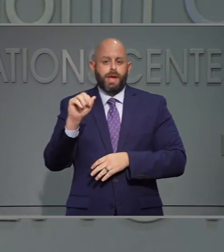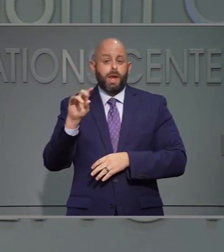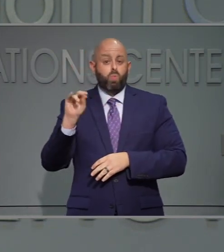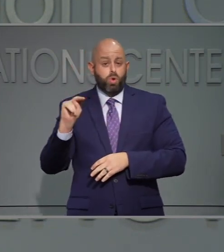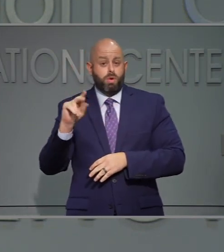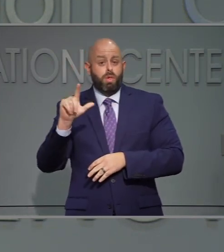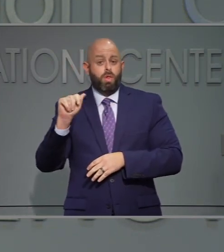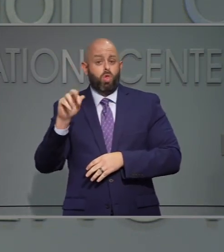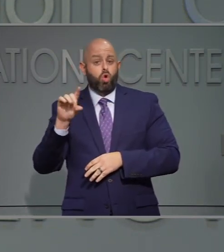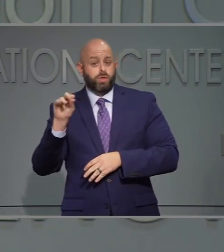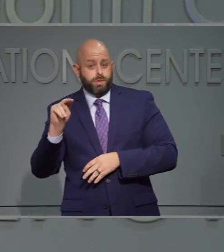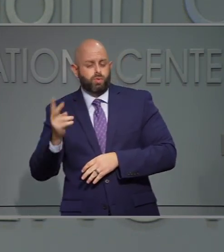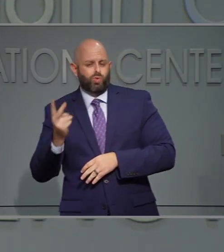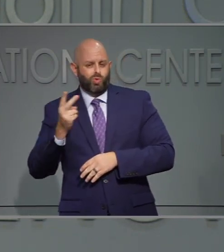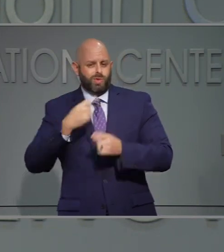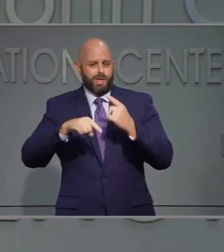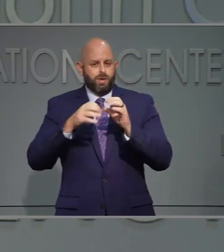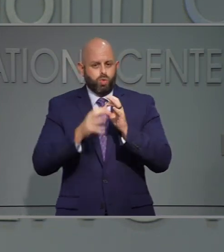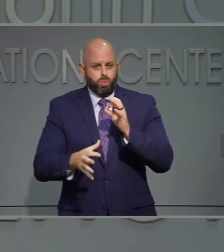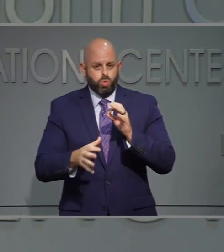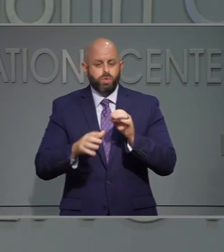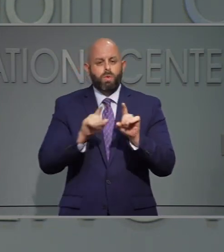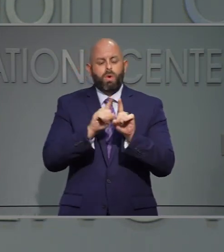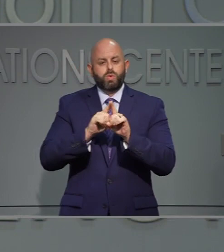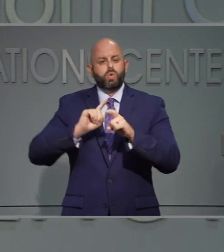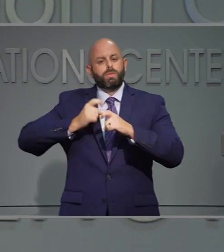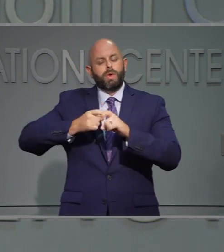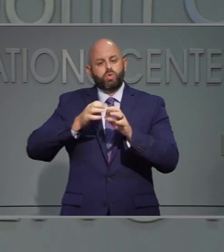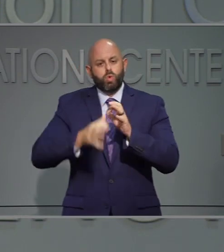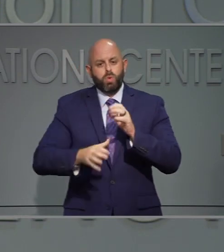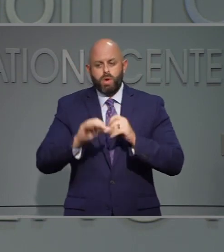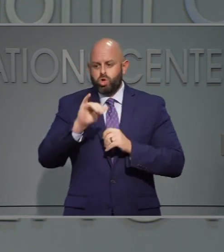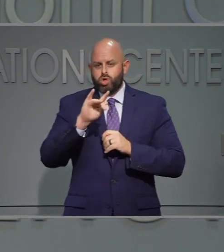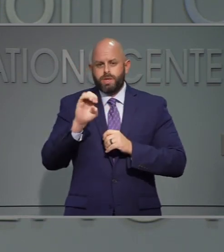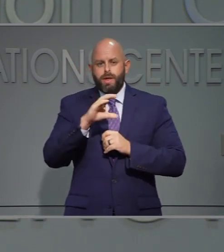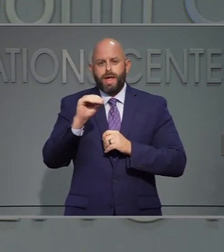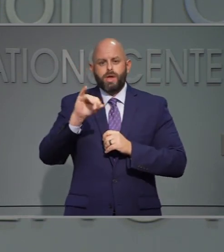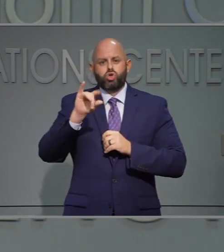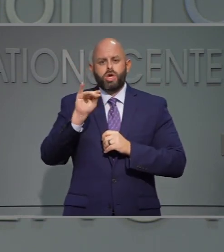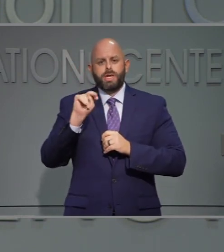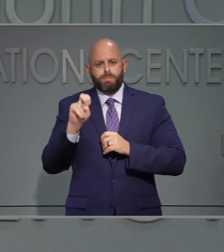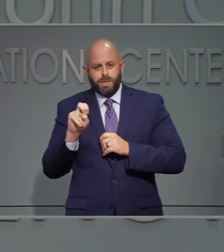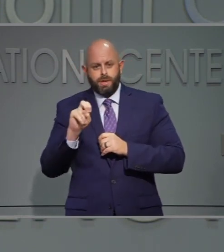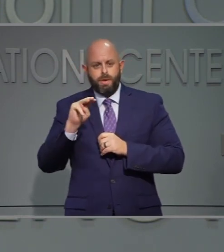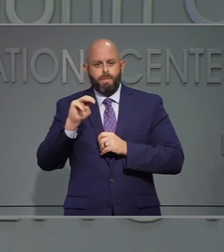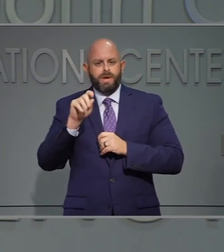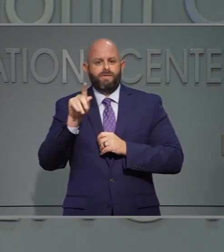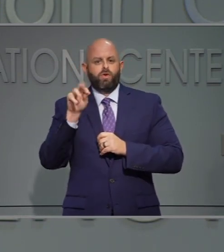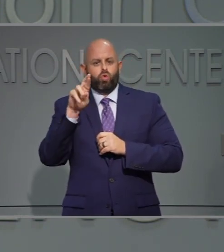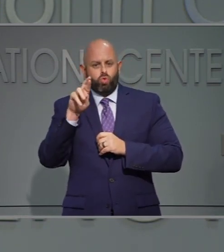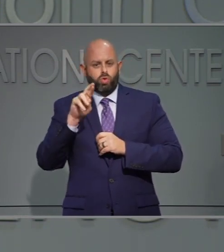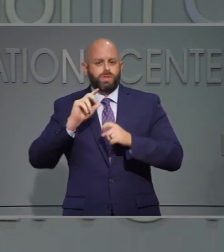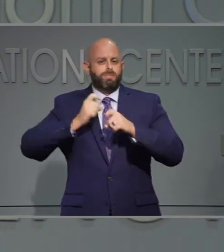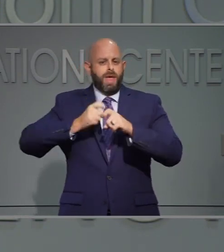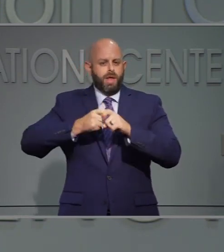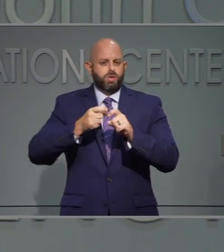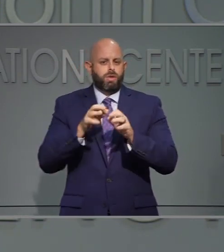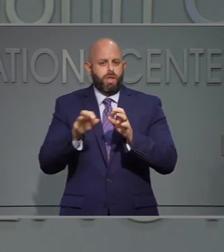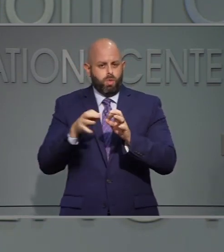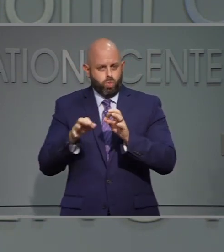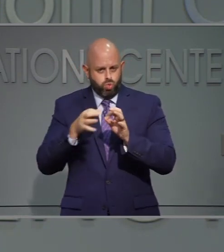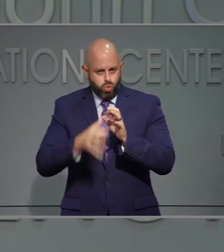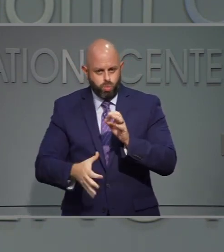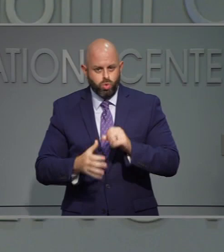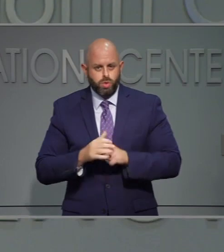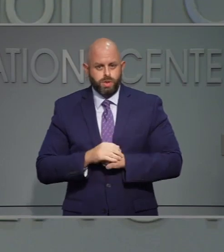son los intérpretes del lenguaje de señas y tras cámaras, Jackie y Jasmine Metivier, son nuestras intérpretes de